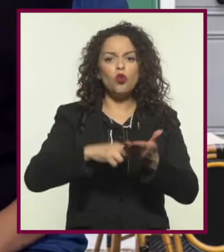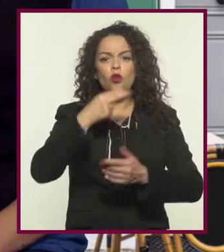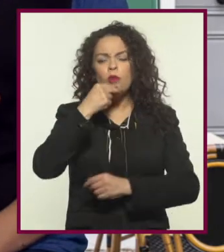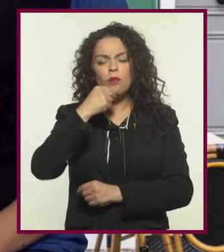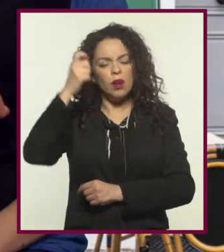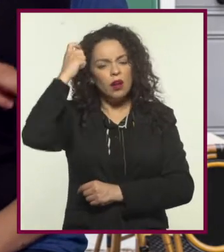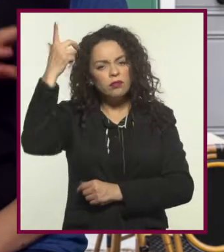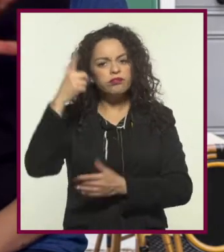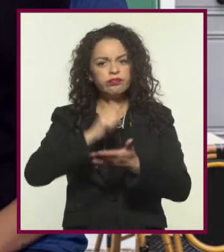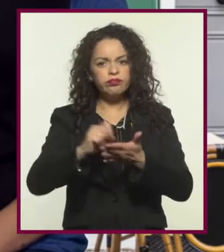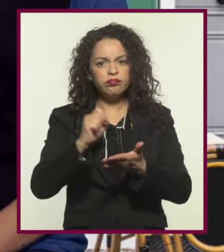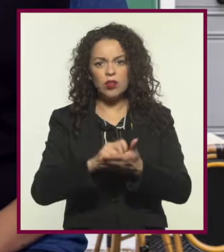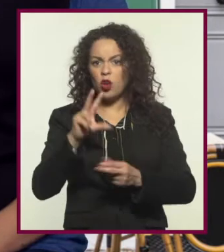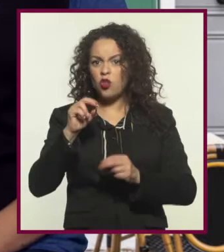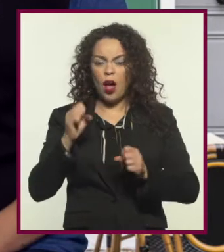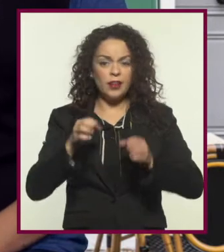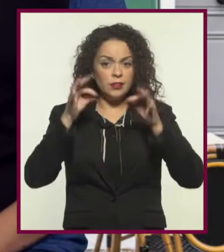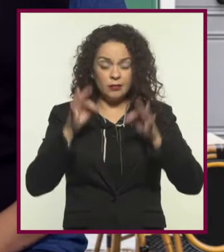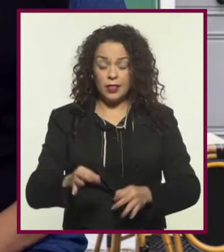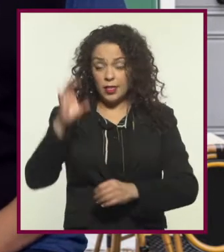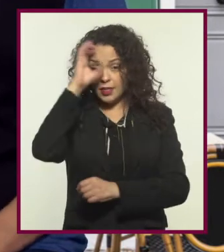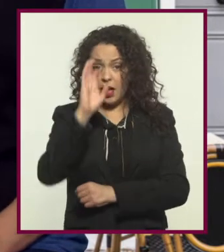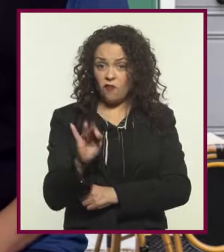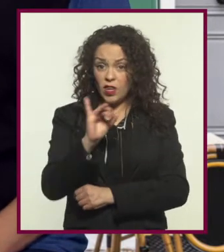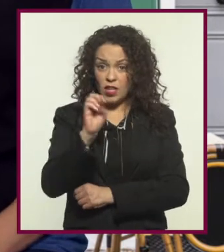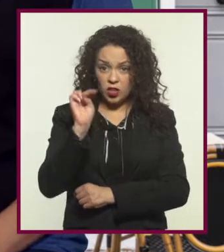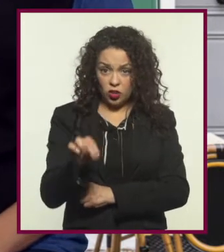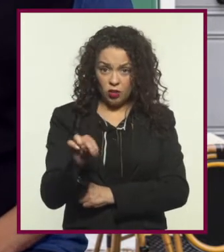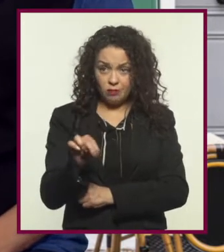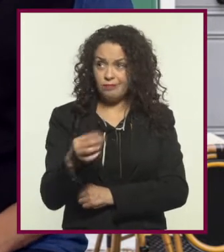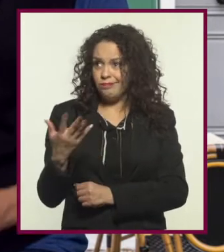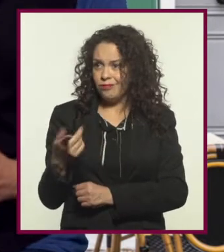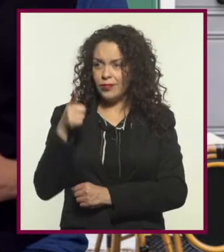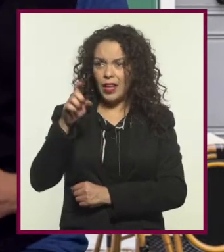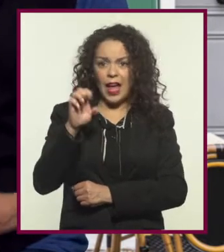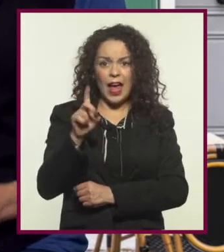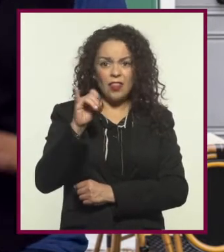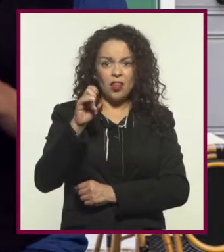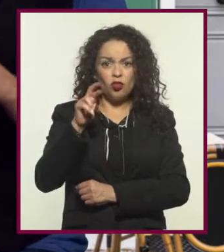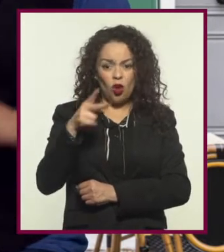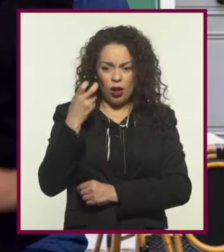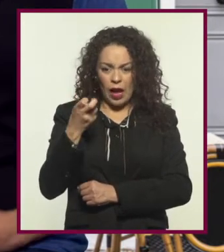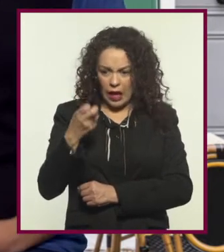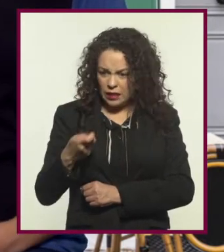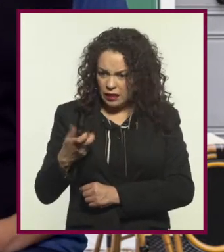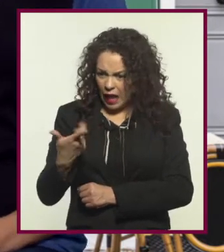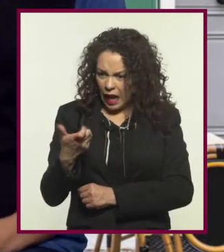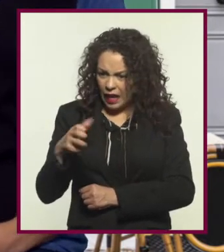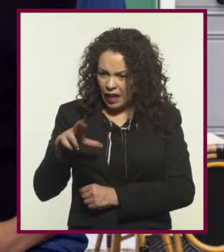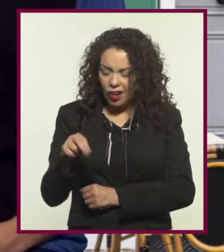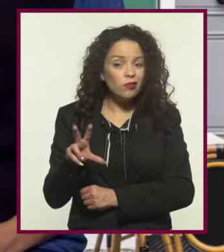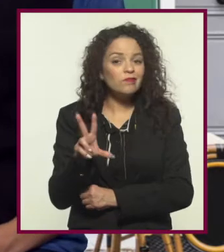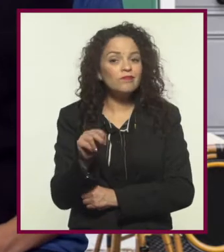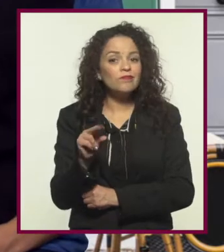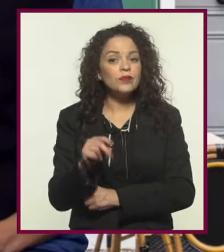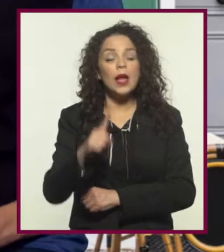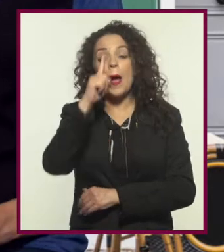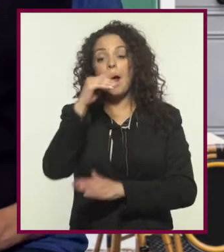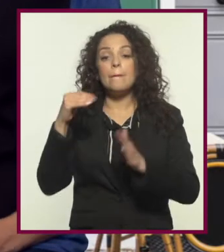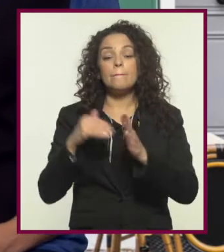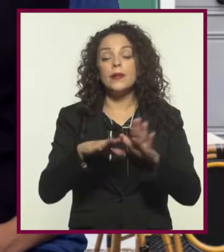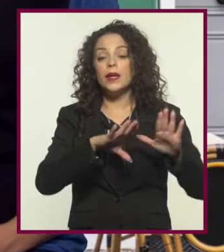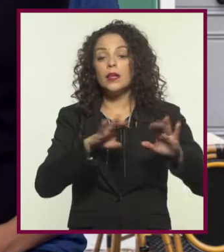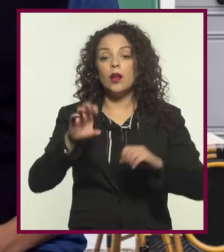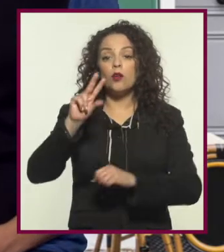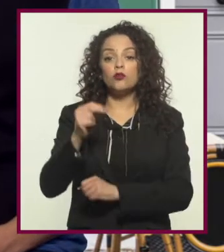un autor que realmente no era de ciencia ficción, y ni siquiera fue catalogado por su editor dentro de este género. Se trata de